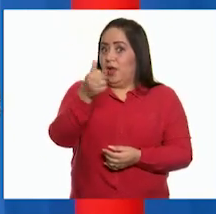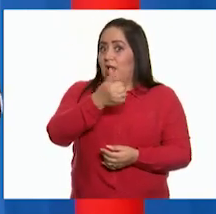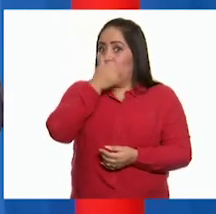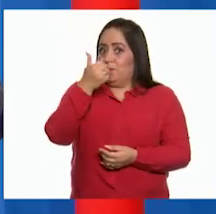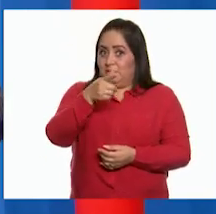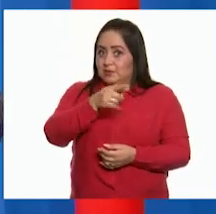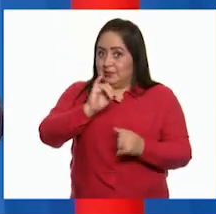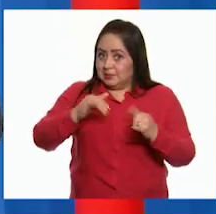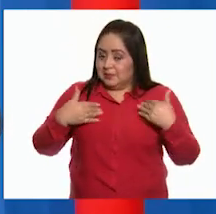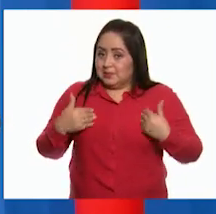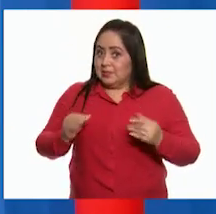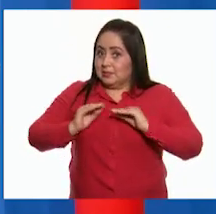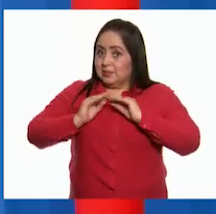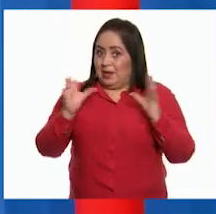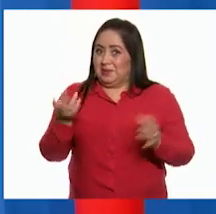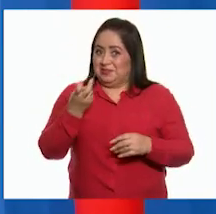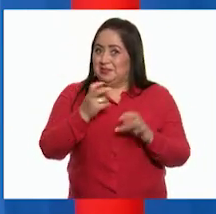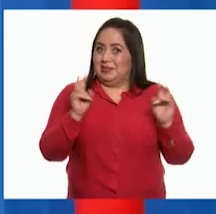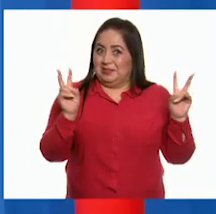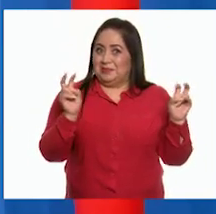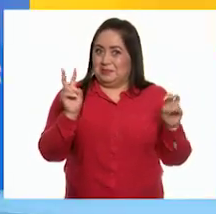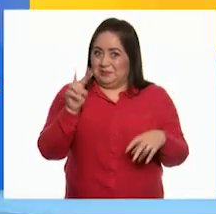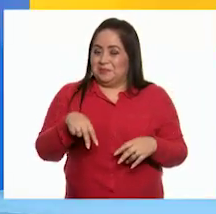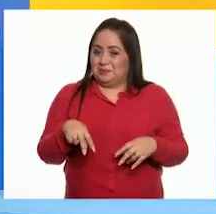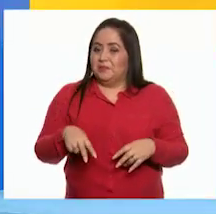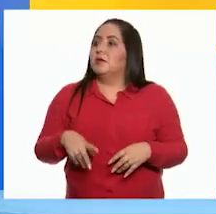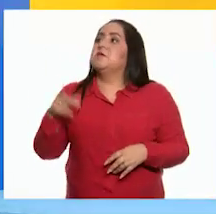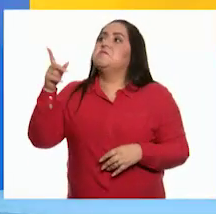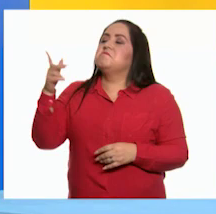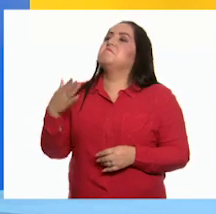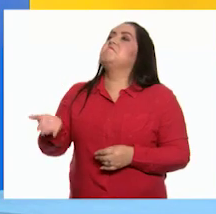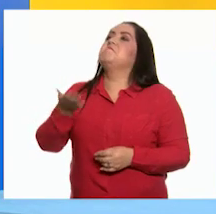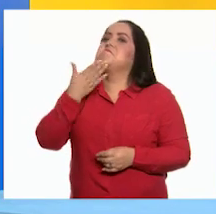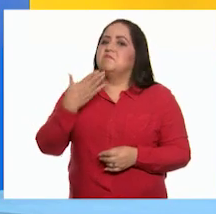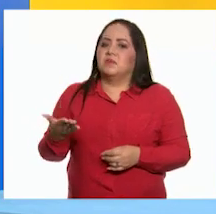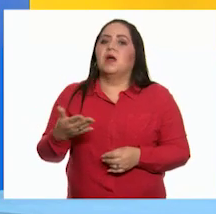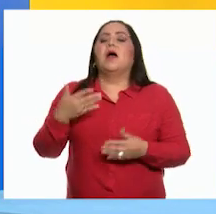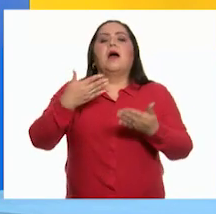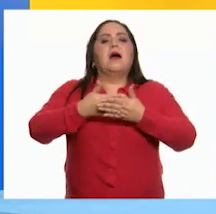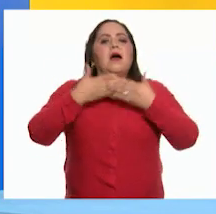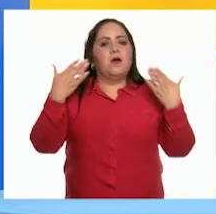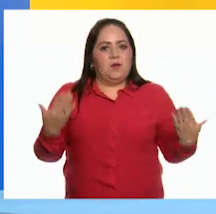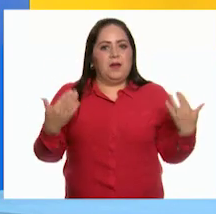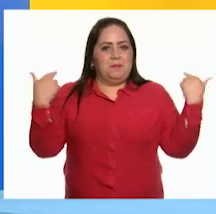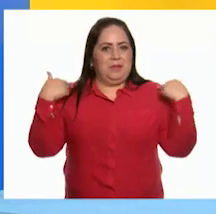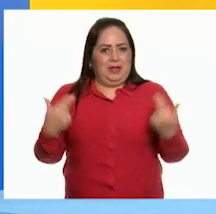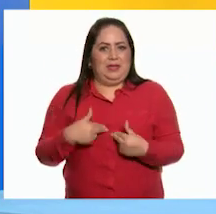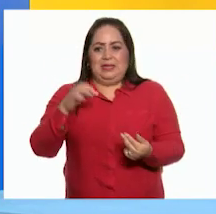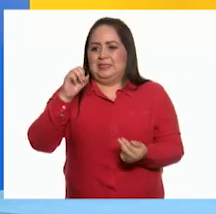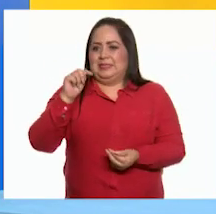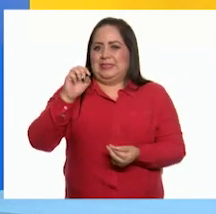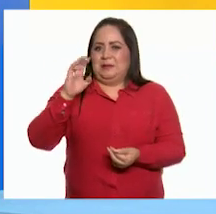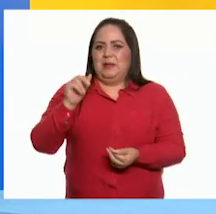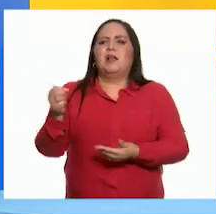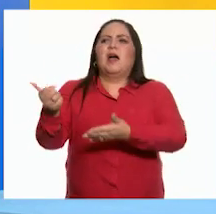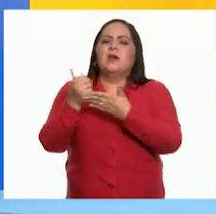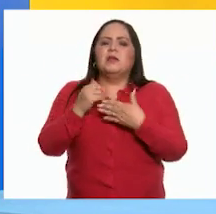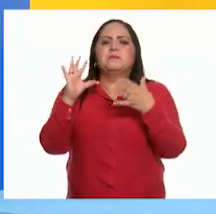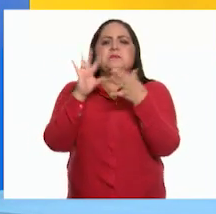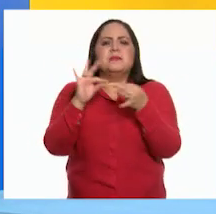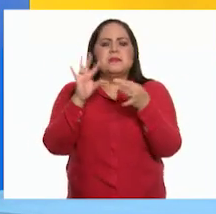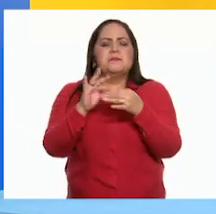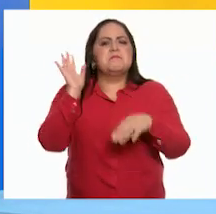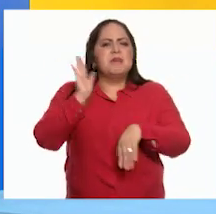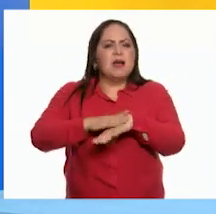alumnos también les ha quedado claro este tema, ¿verdad? Muy bien, Juan Carlos. ¿Qué te parece si el maestro Esteban nos ayuda a explicar de